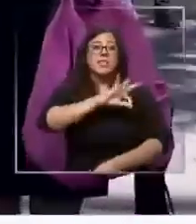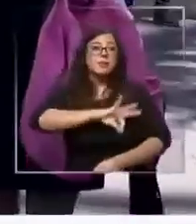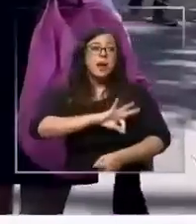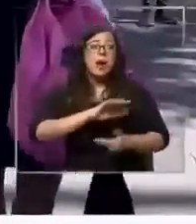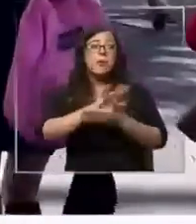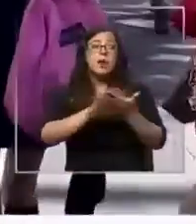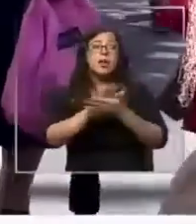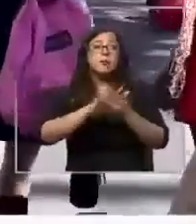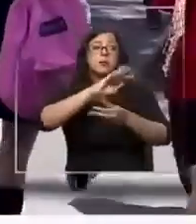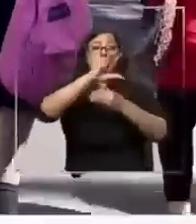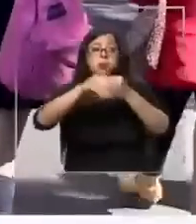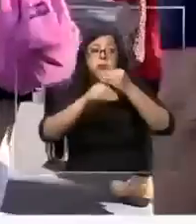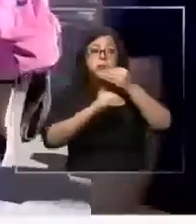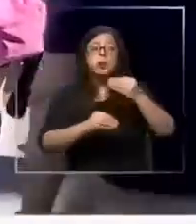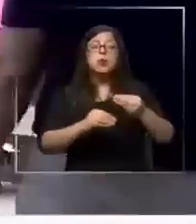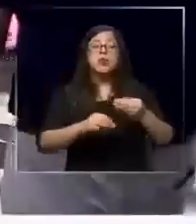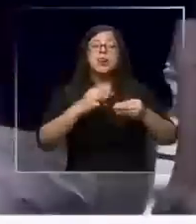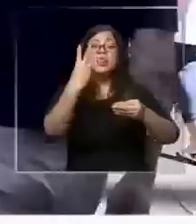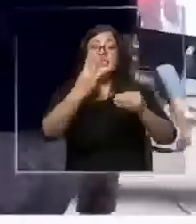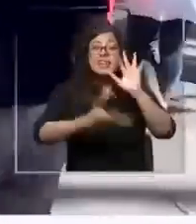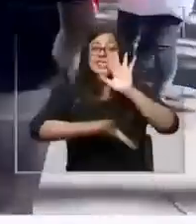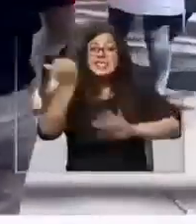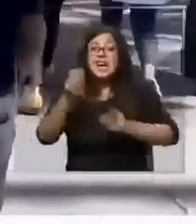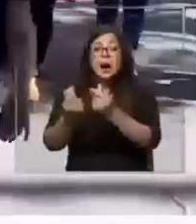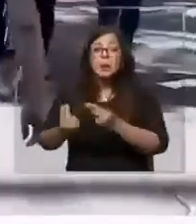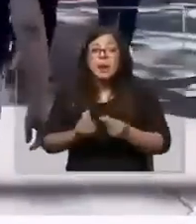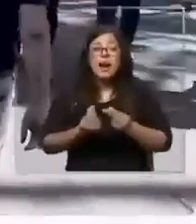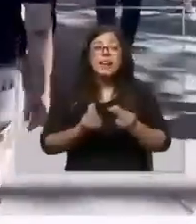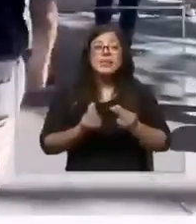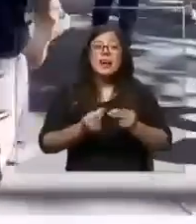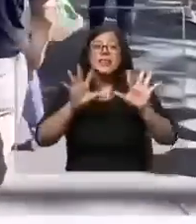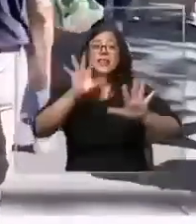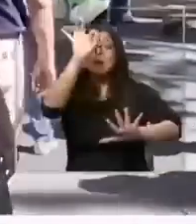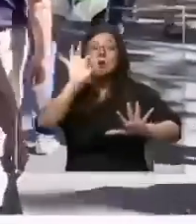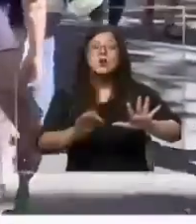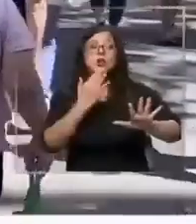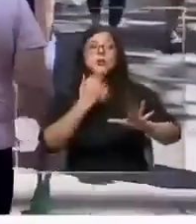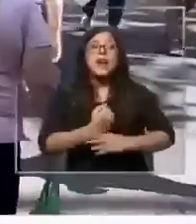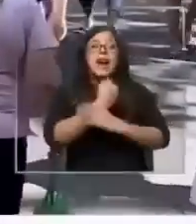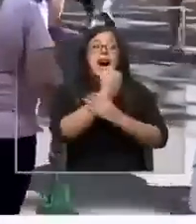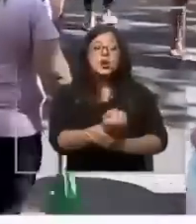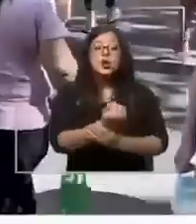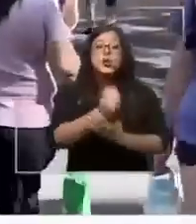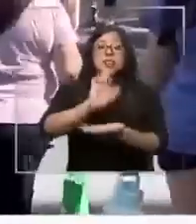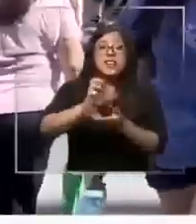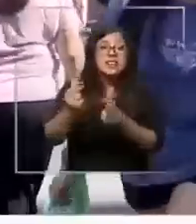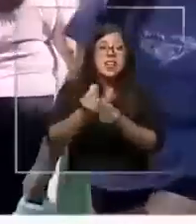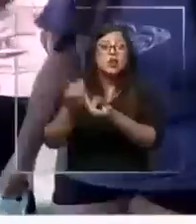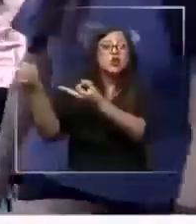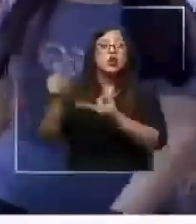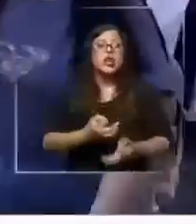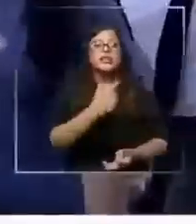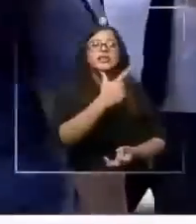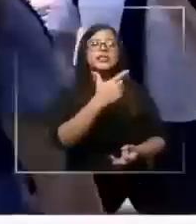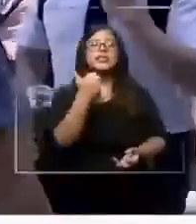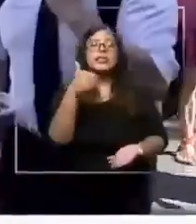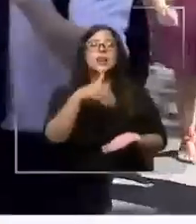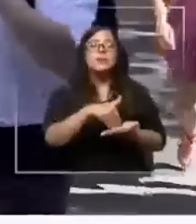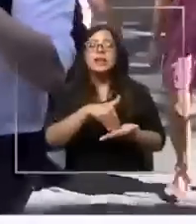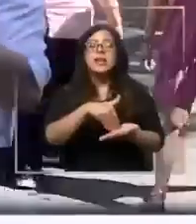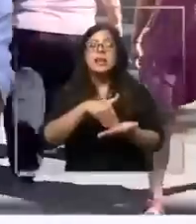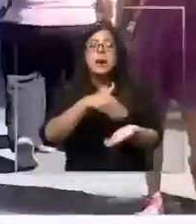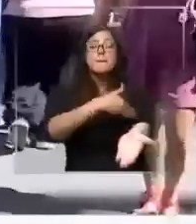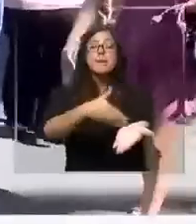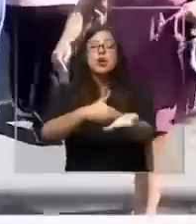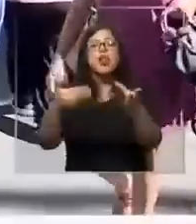si sumamos los tres retiros del 10% más las ayudas fiscales del 2020, sumaría un total que supera los 76 mil millones